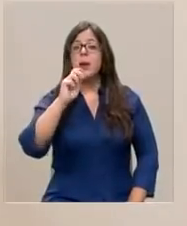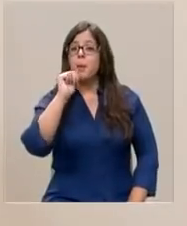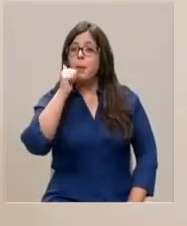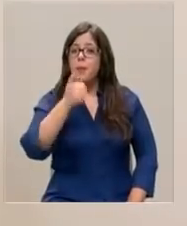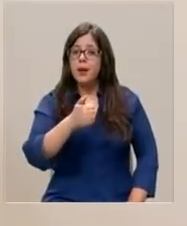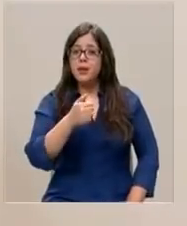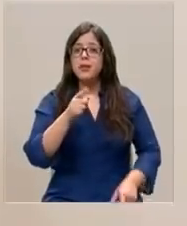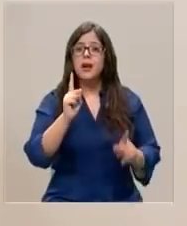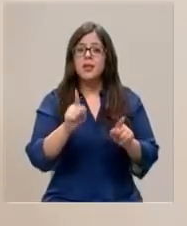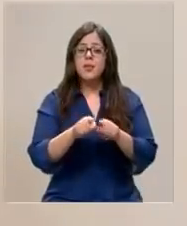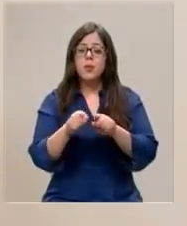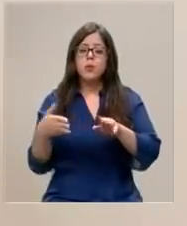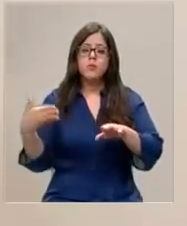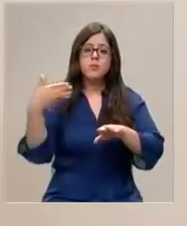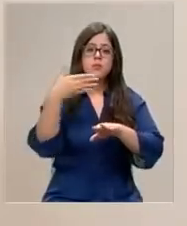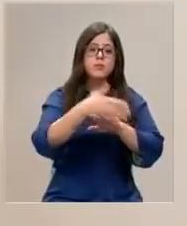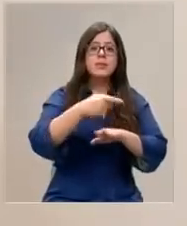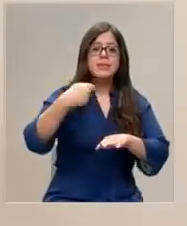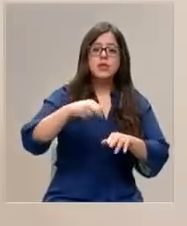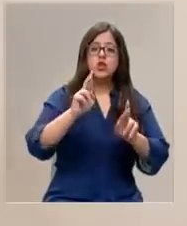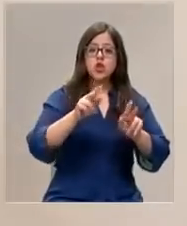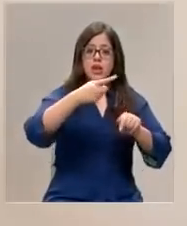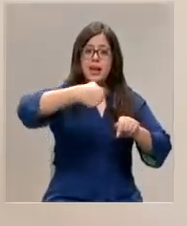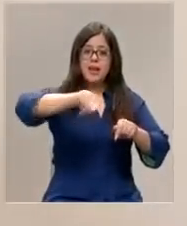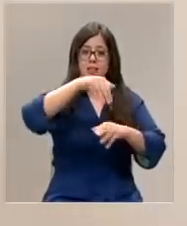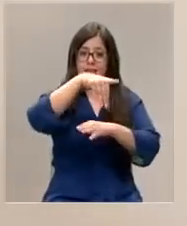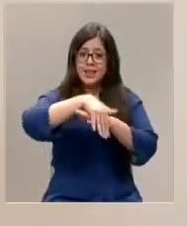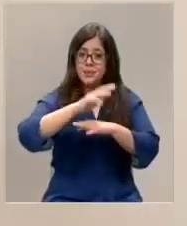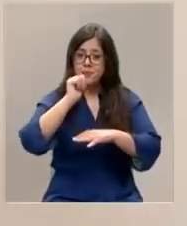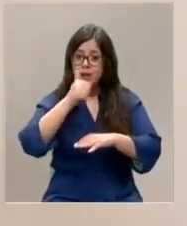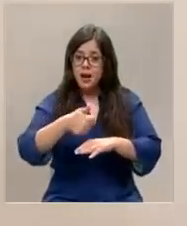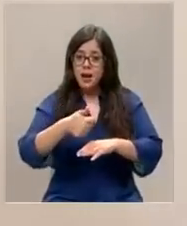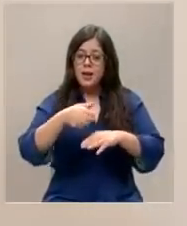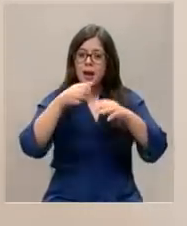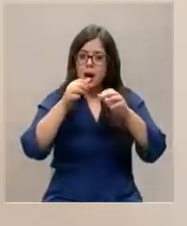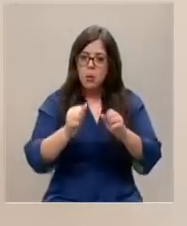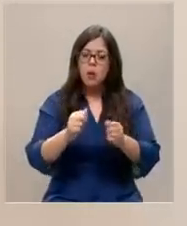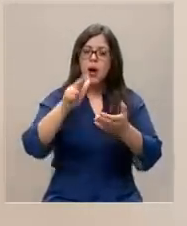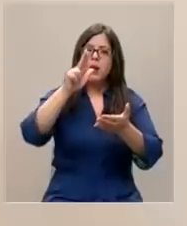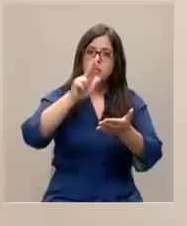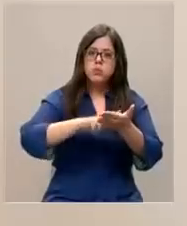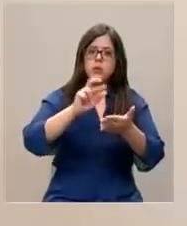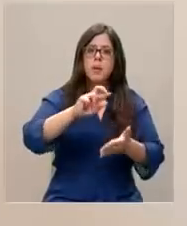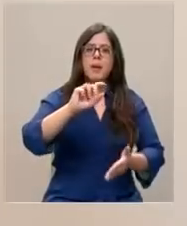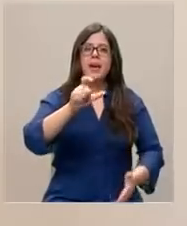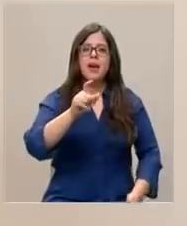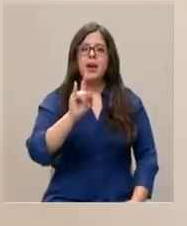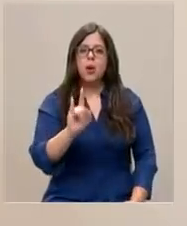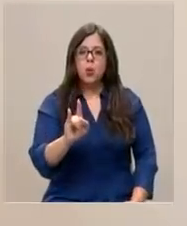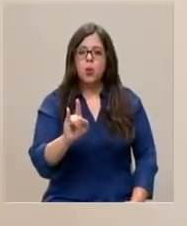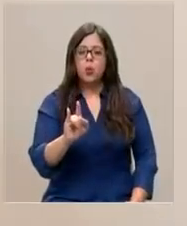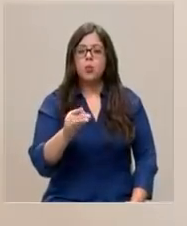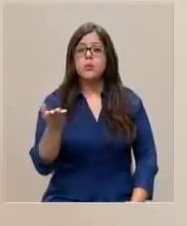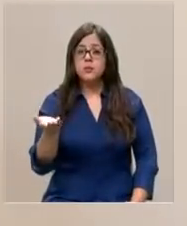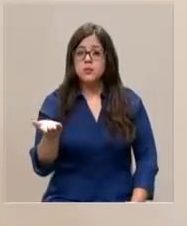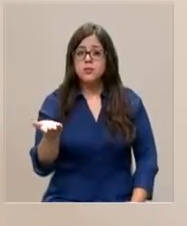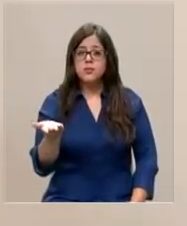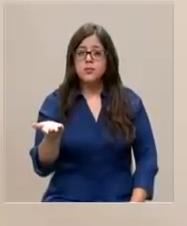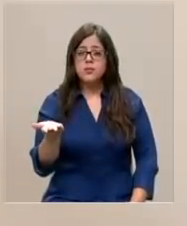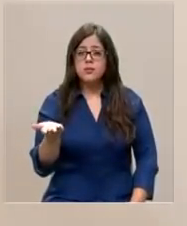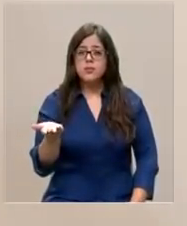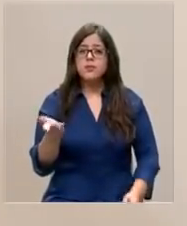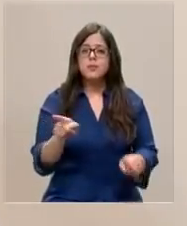tenemos que ir al Senado y esperamos que el Senado durante la tarde ratifique la PGU y por lo tanto pase